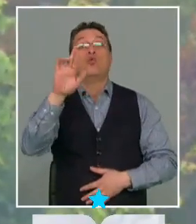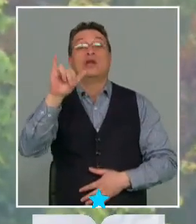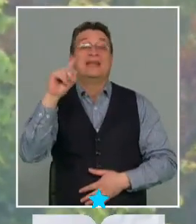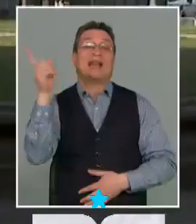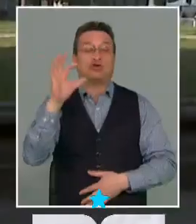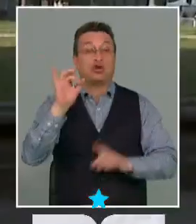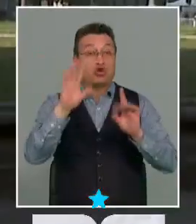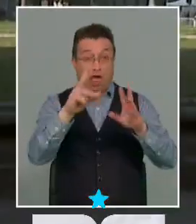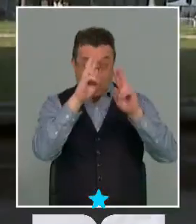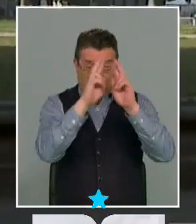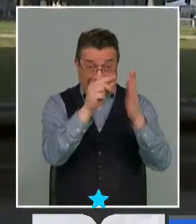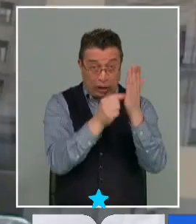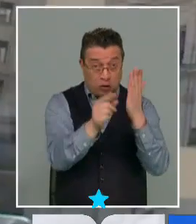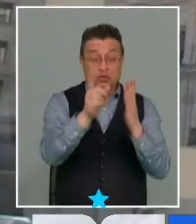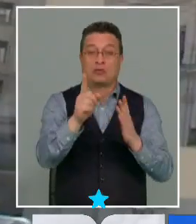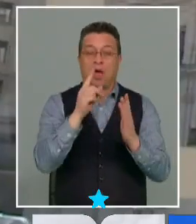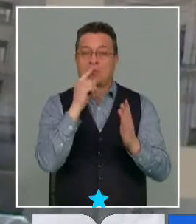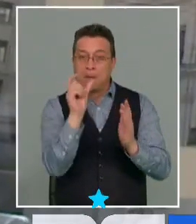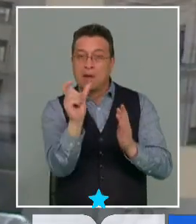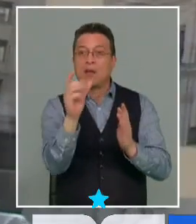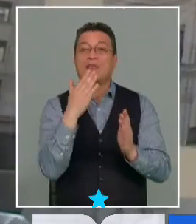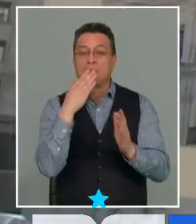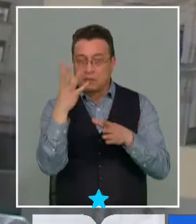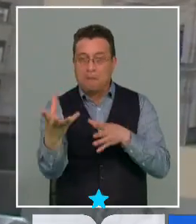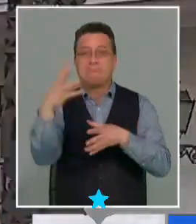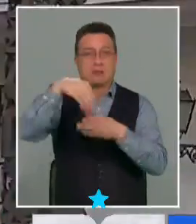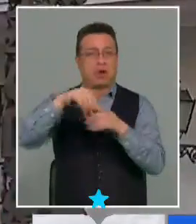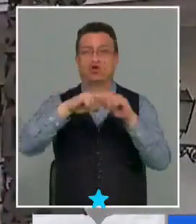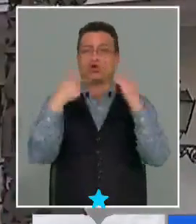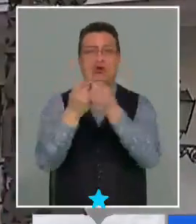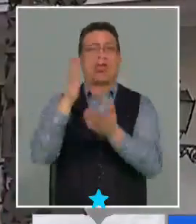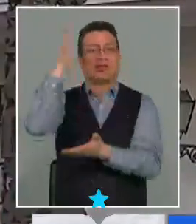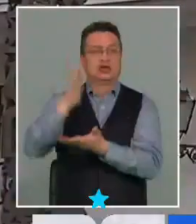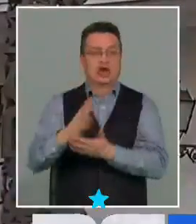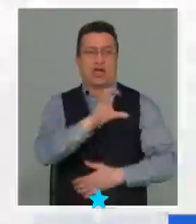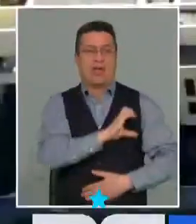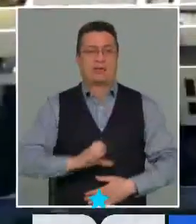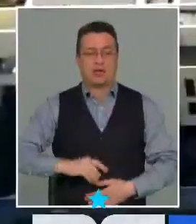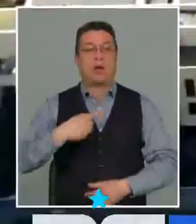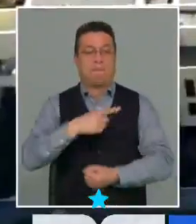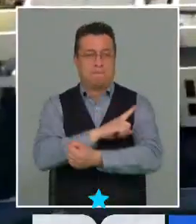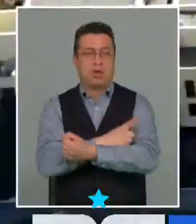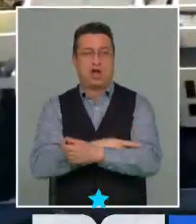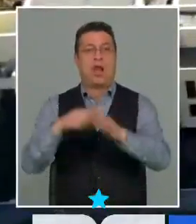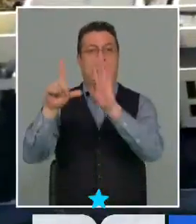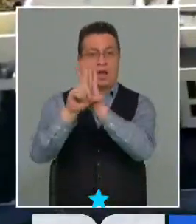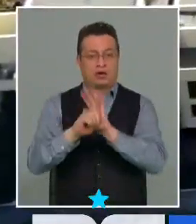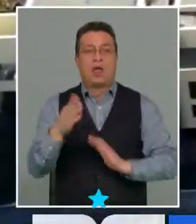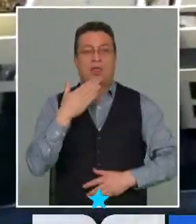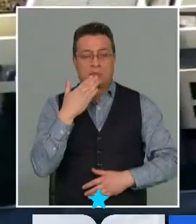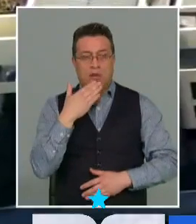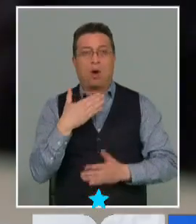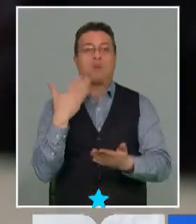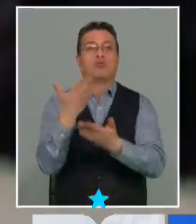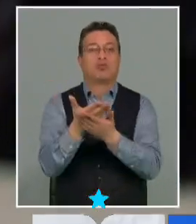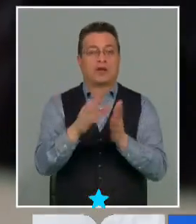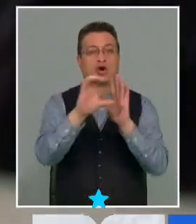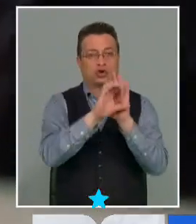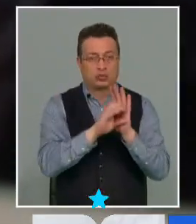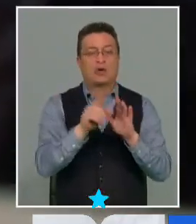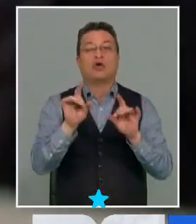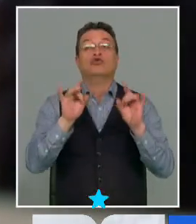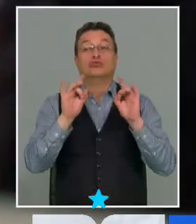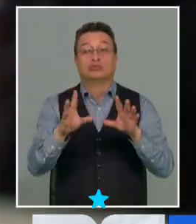reconocimiento, porque el concepto también los hace parte de toda decisión del Estado, como en el Poder Legislativo. En la propuesta constitucional se